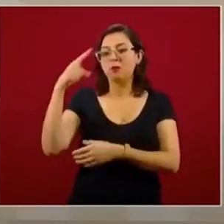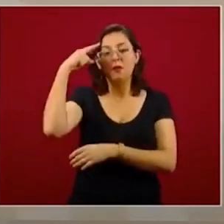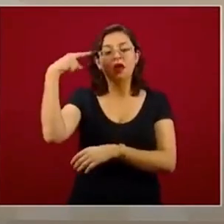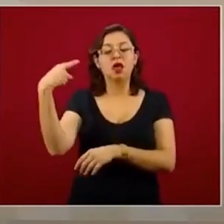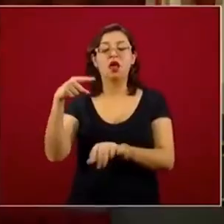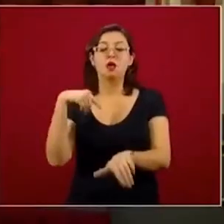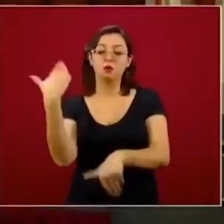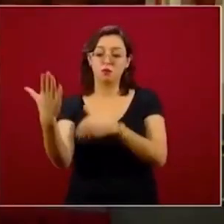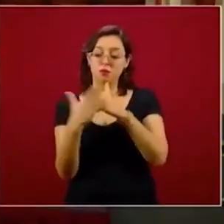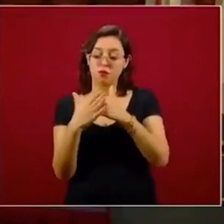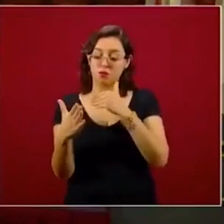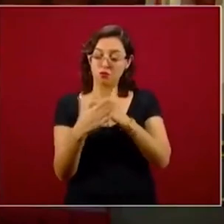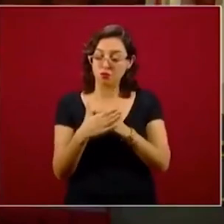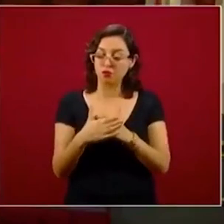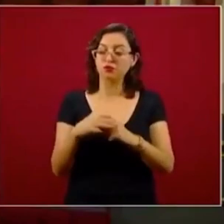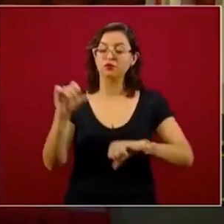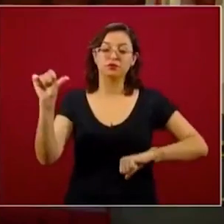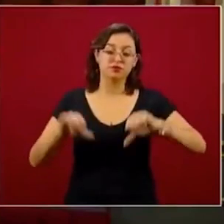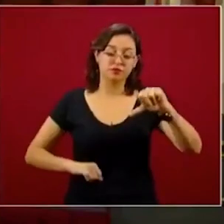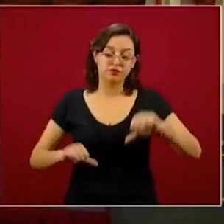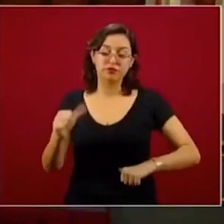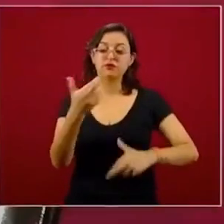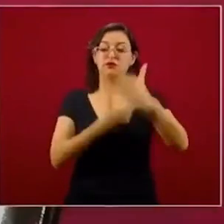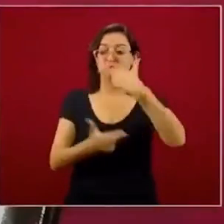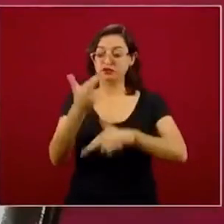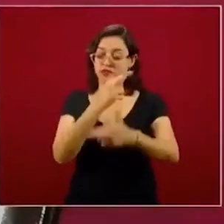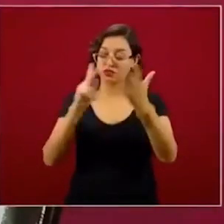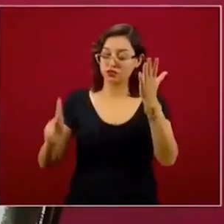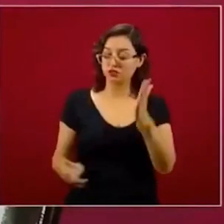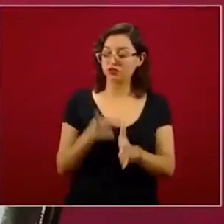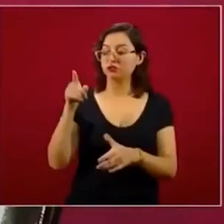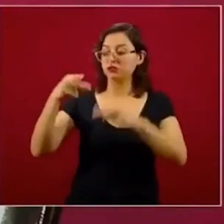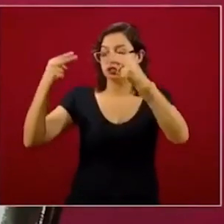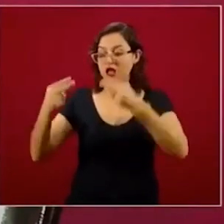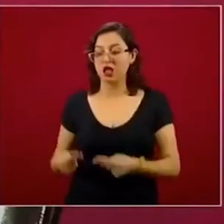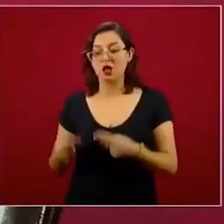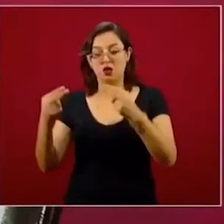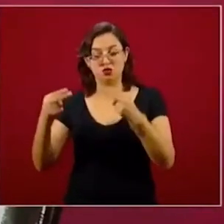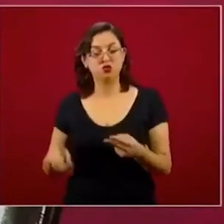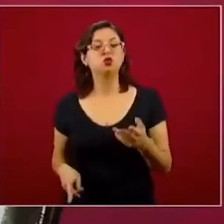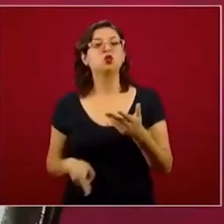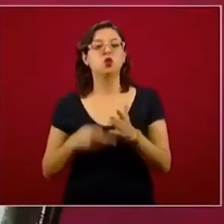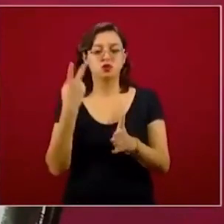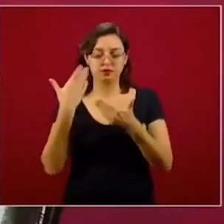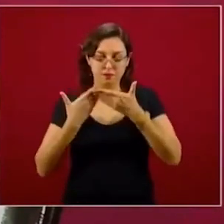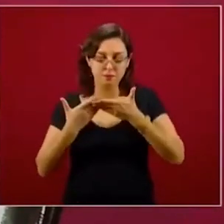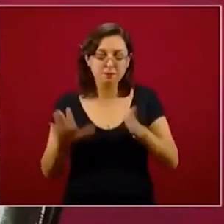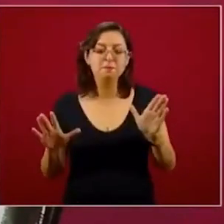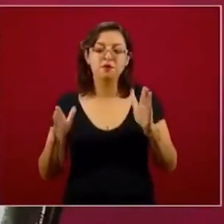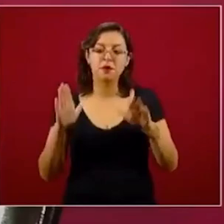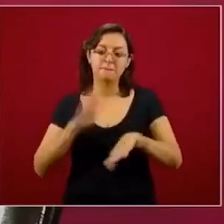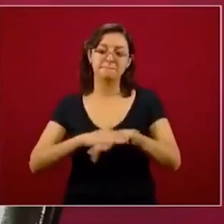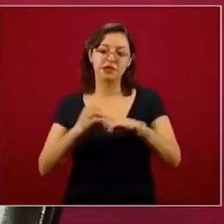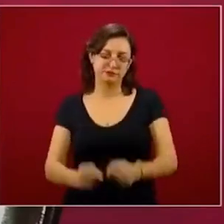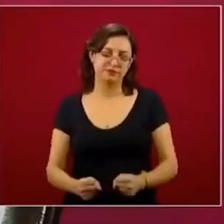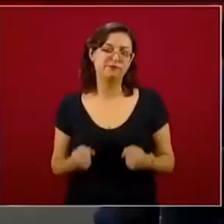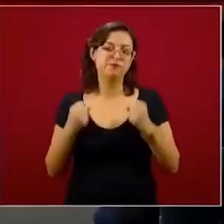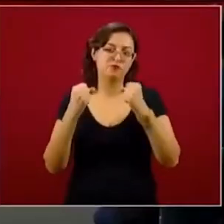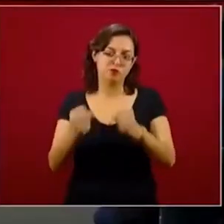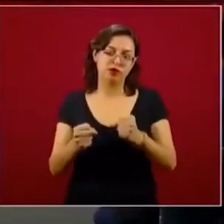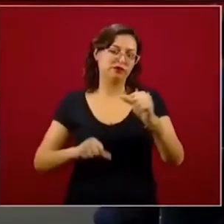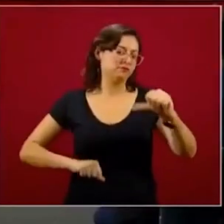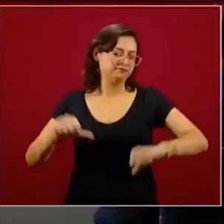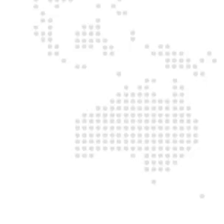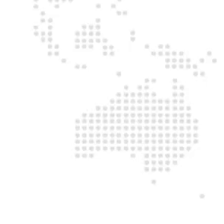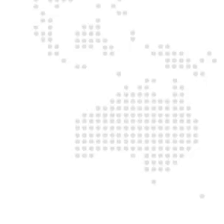terminemos con la suspensión de actividades, incorporarse de manera fortalecida a la actividad